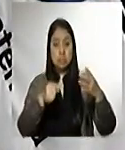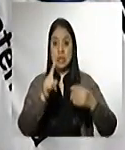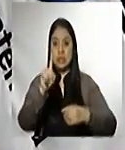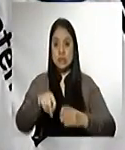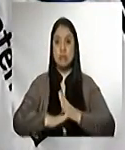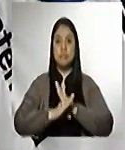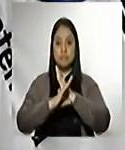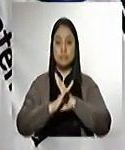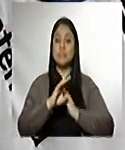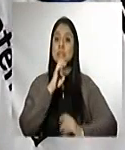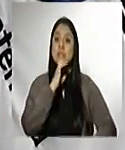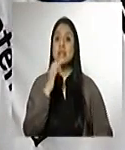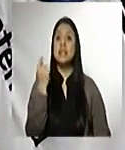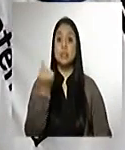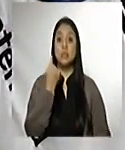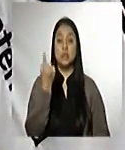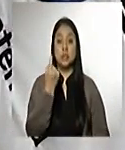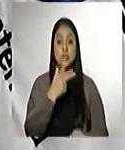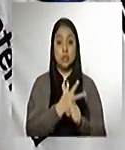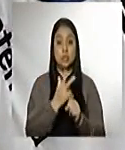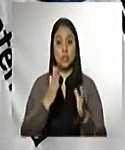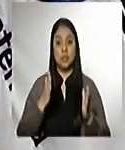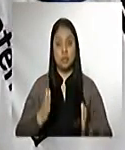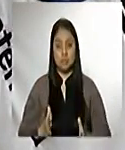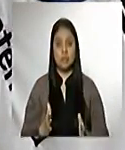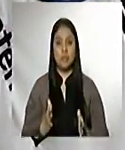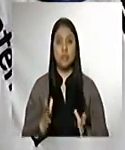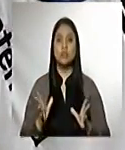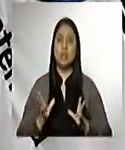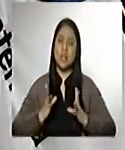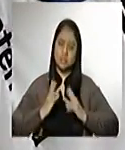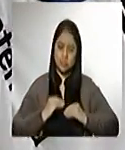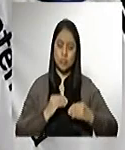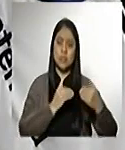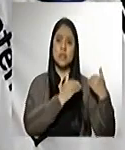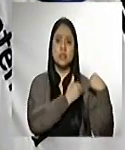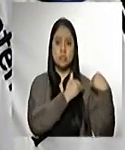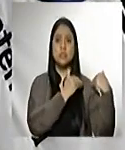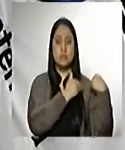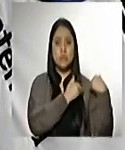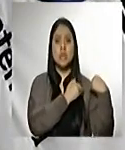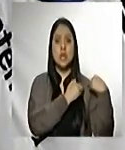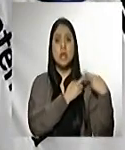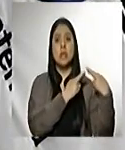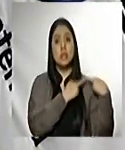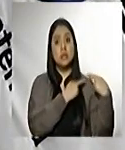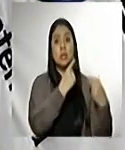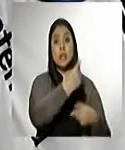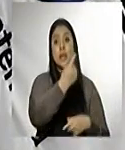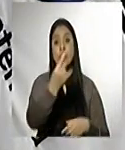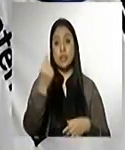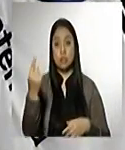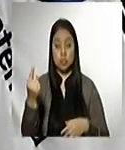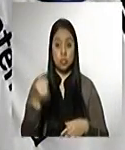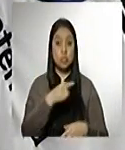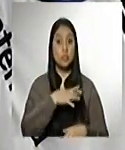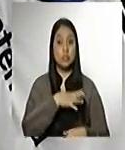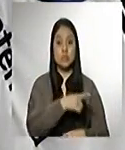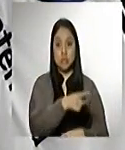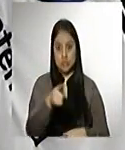se hace indispensable que los guatemaltecos asumamos la responsabilidad que a cada uno de nosotros